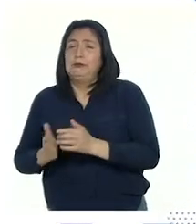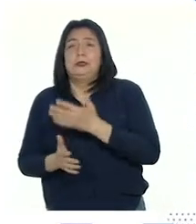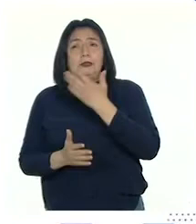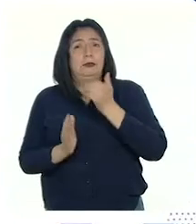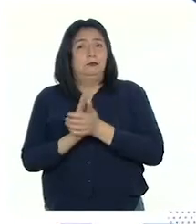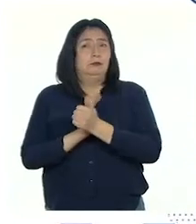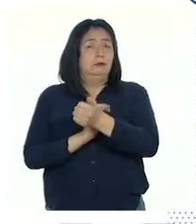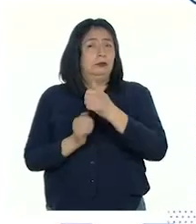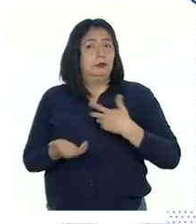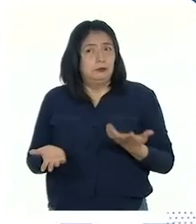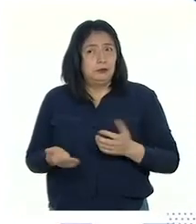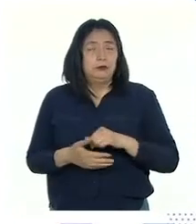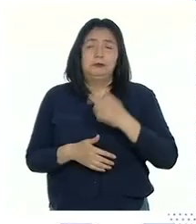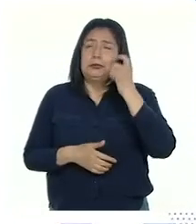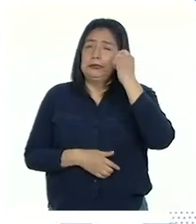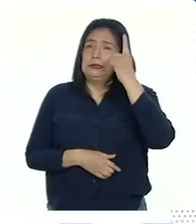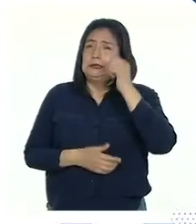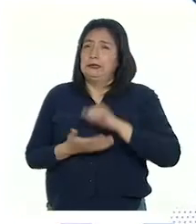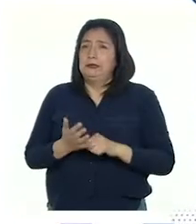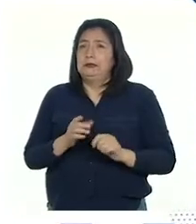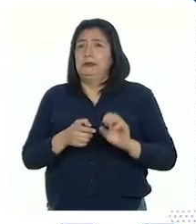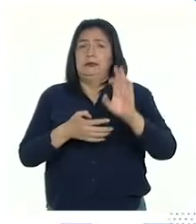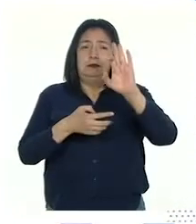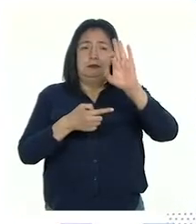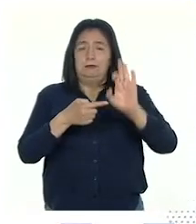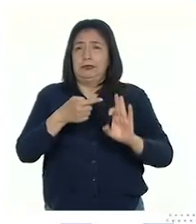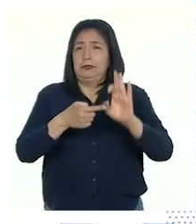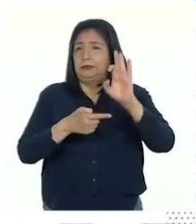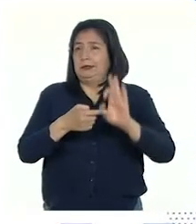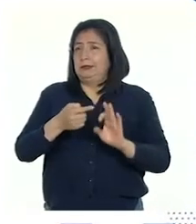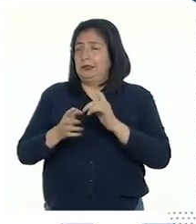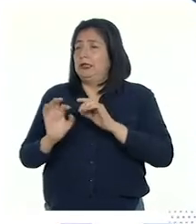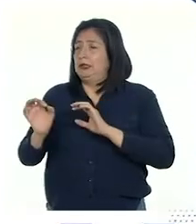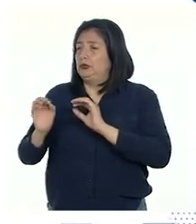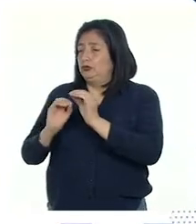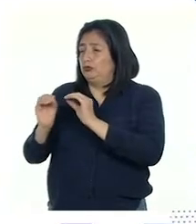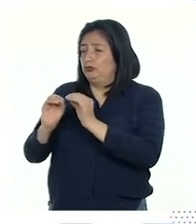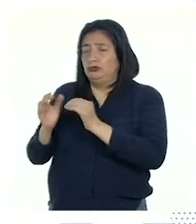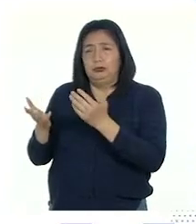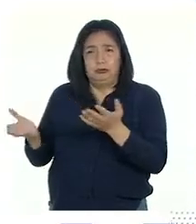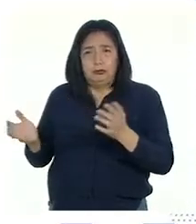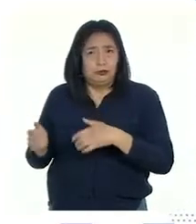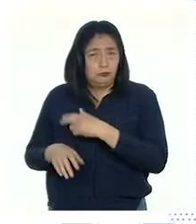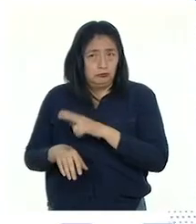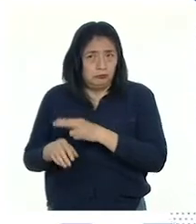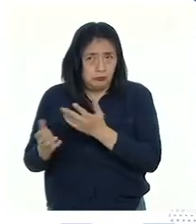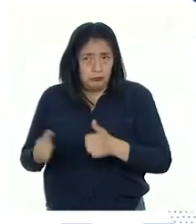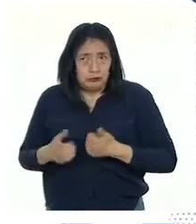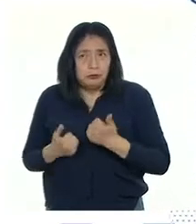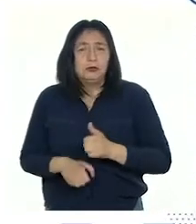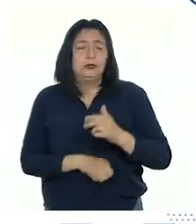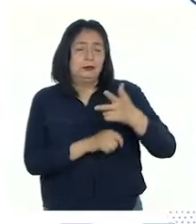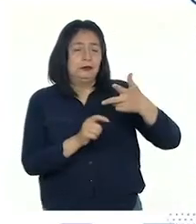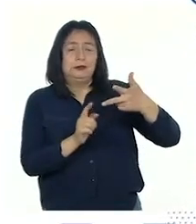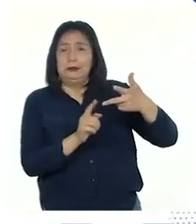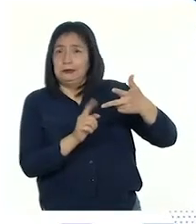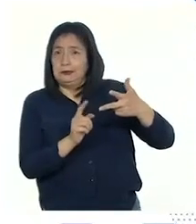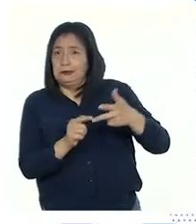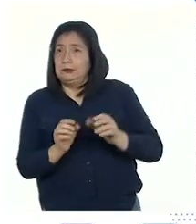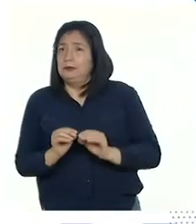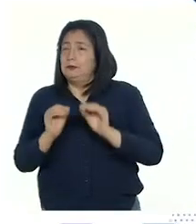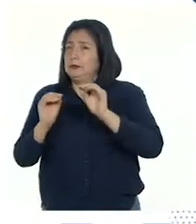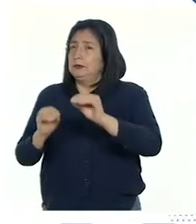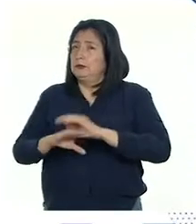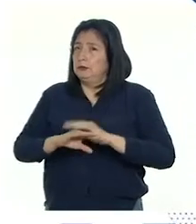habilidad para comprender y usar las fracciones al resolver situaciones cotidianas. Después, elaboraremos y